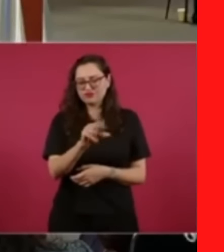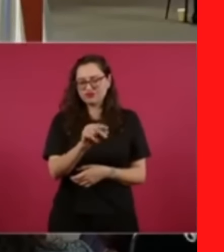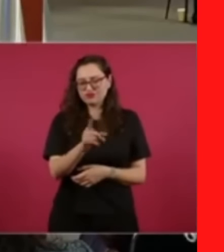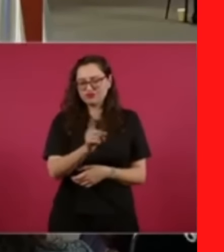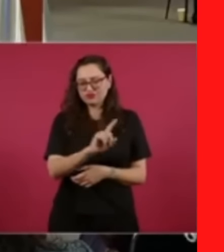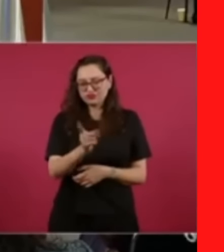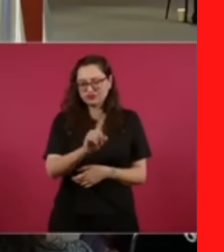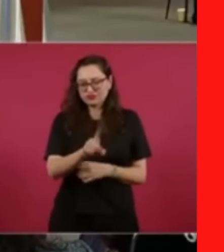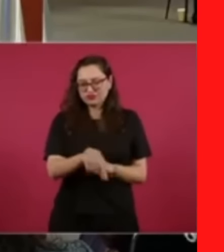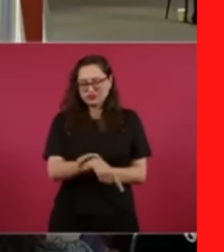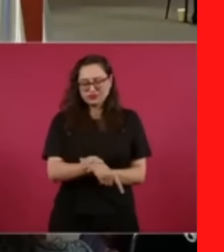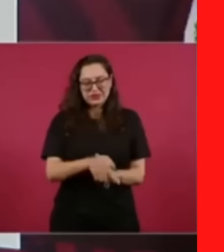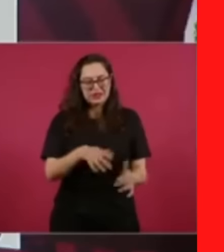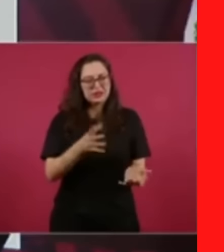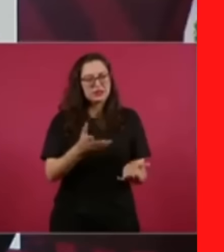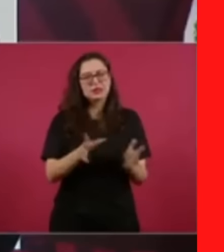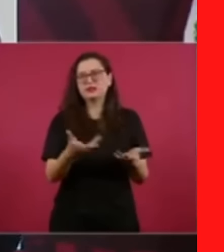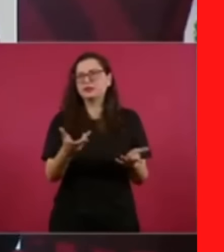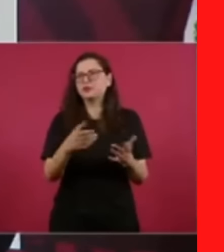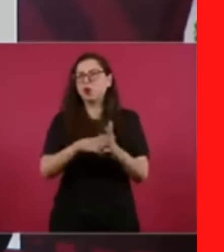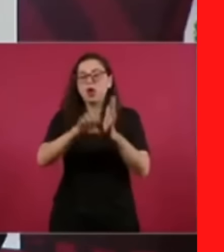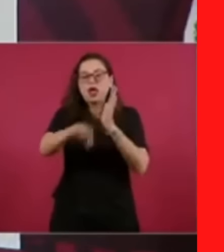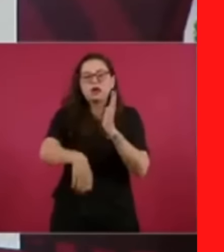no, no, no, cuando se escribe,